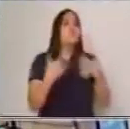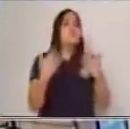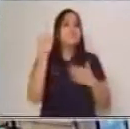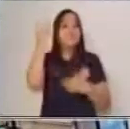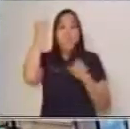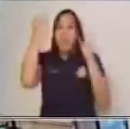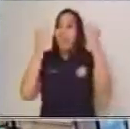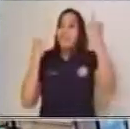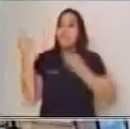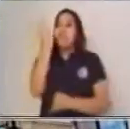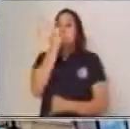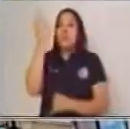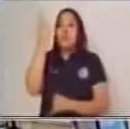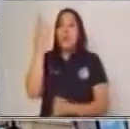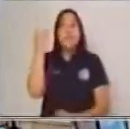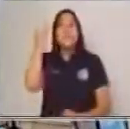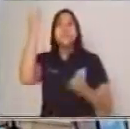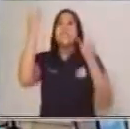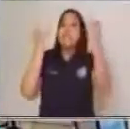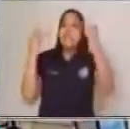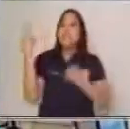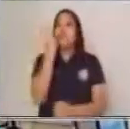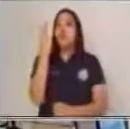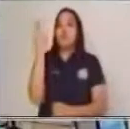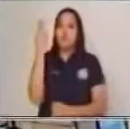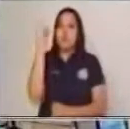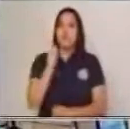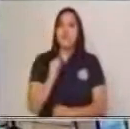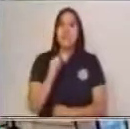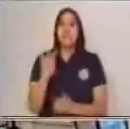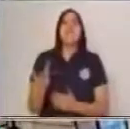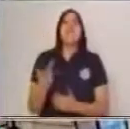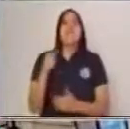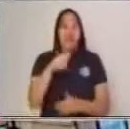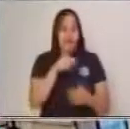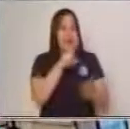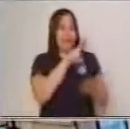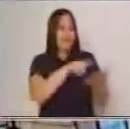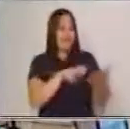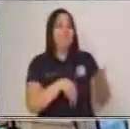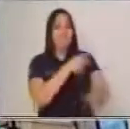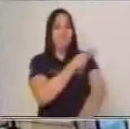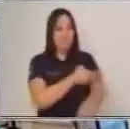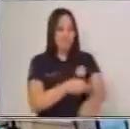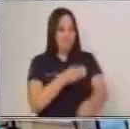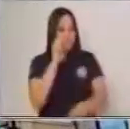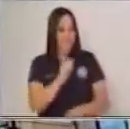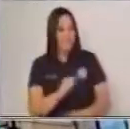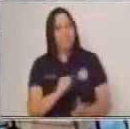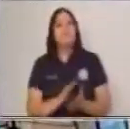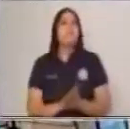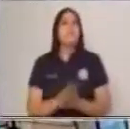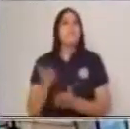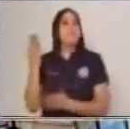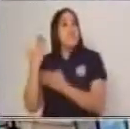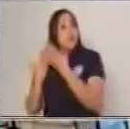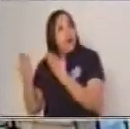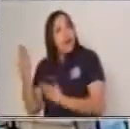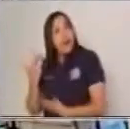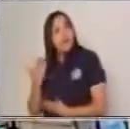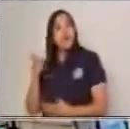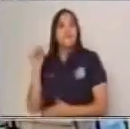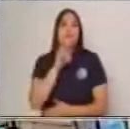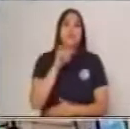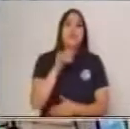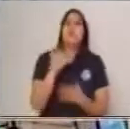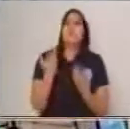principales y las ideas secundarias de dichos textos. Antes, cabe mencionar que vamos